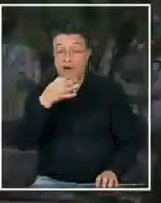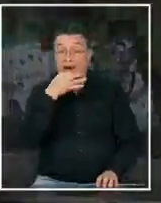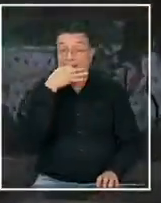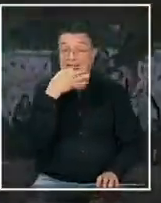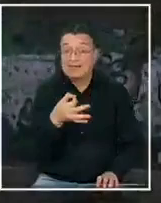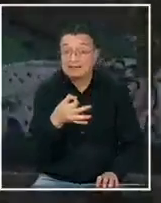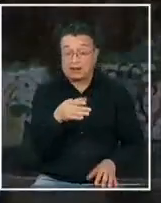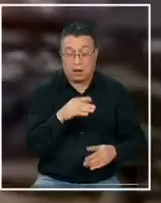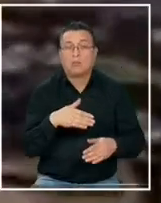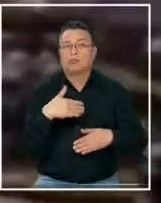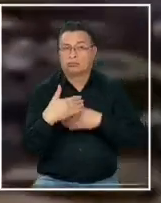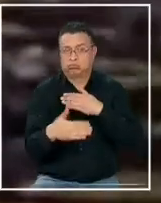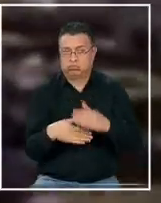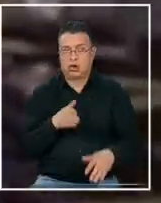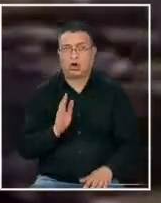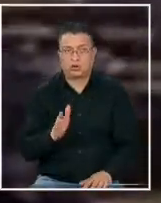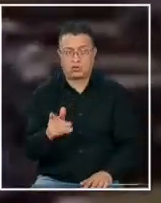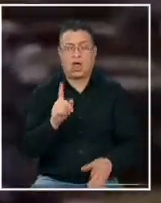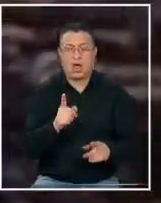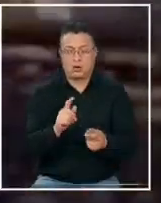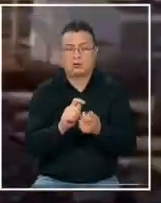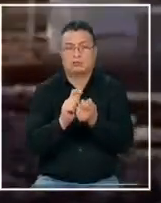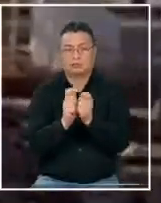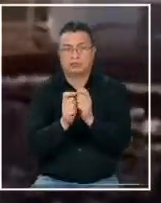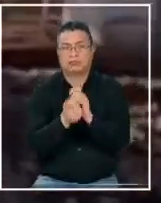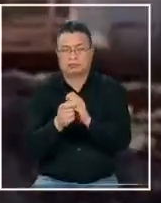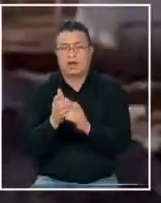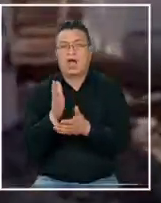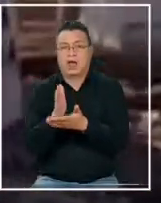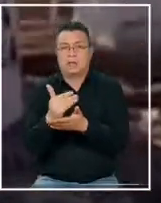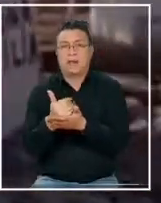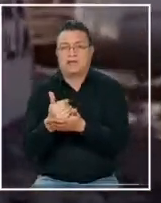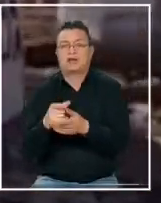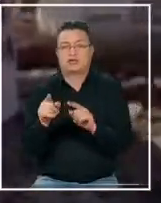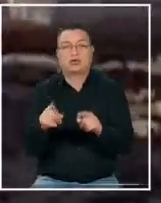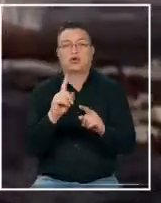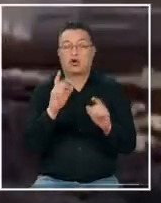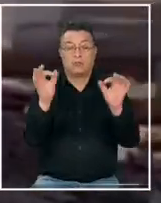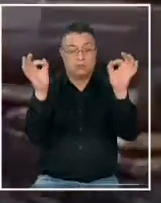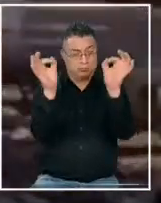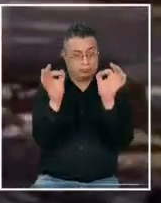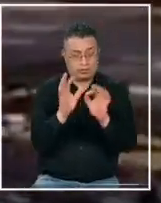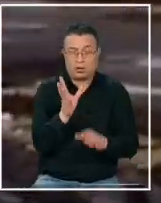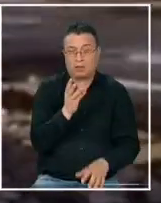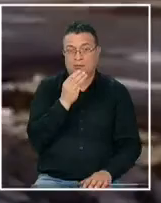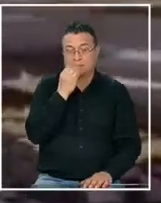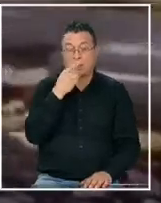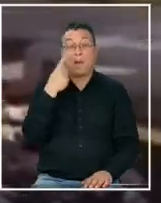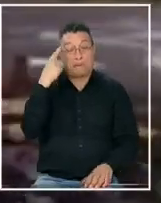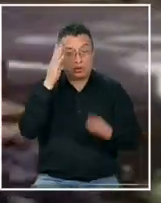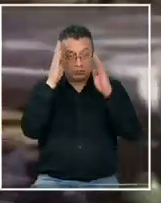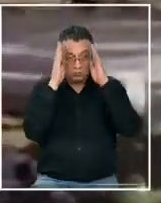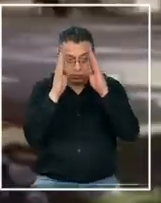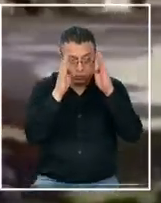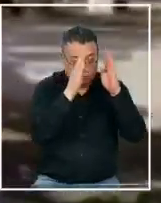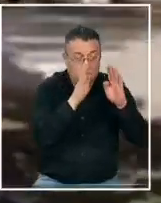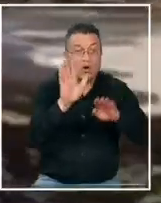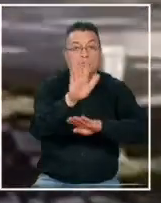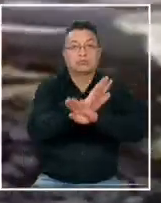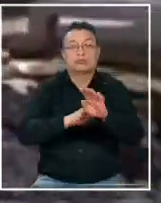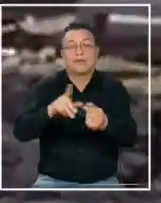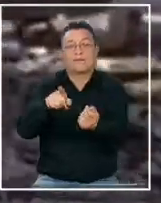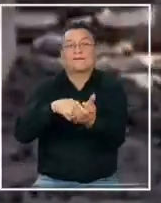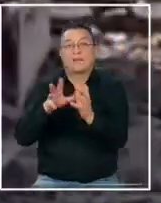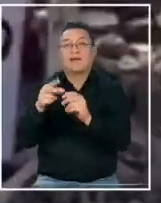continuará habrá que hacer algunos ajustes a la planificación que no detallan pero estarán enfocados en proteger a las